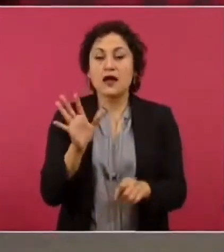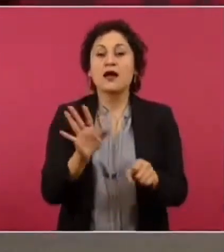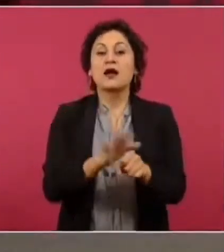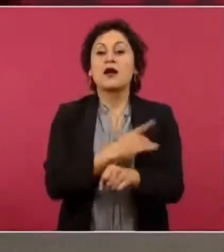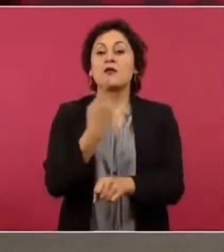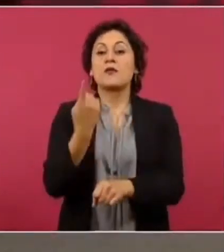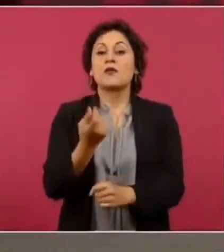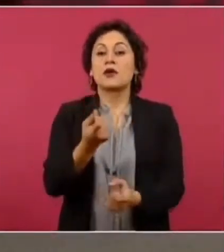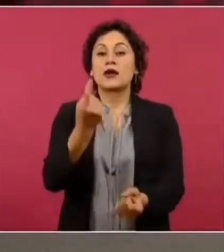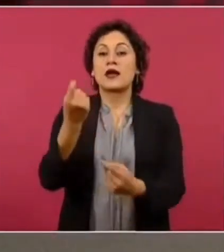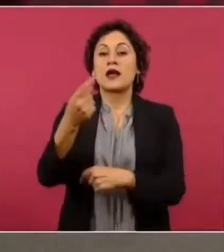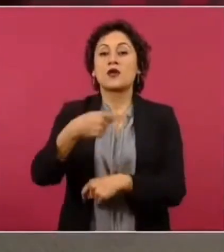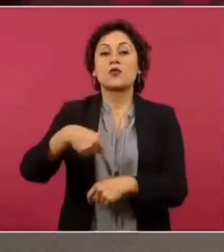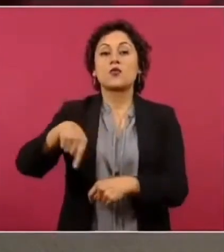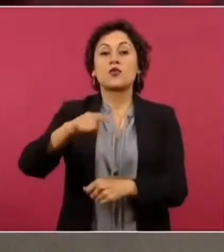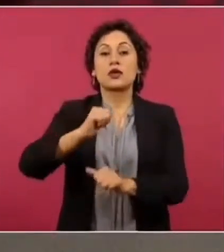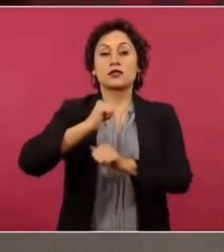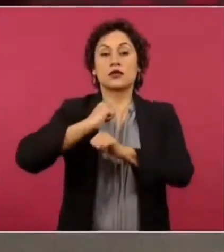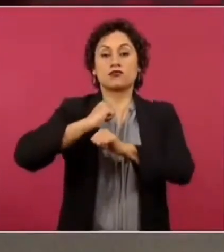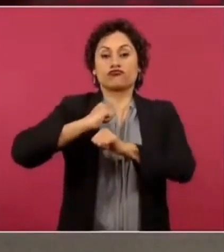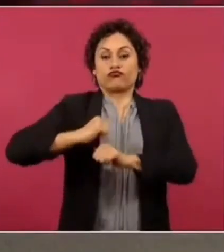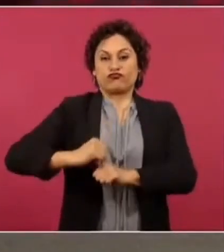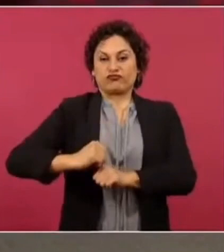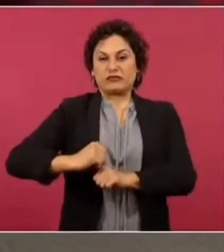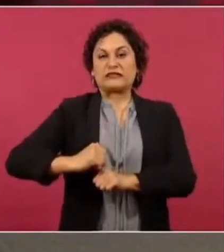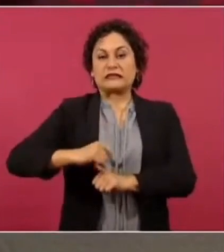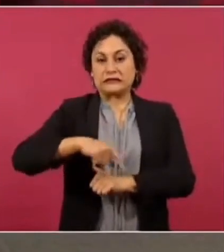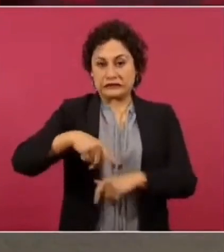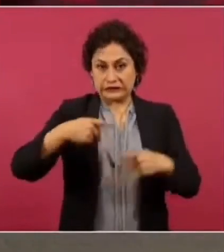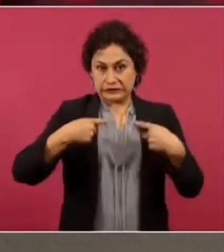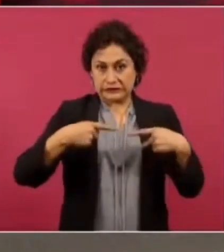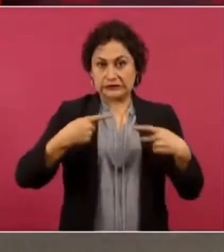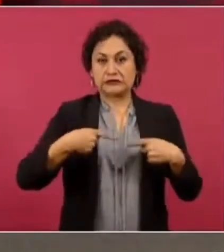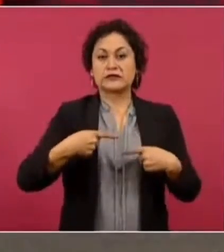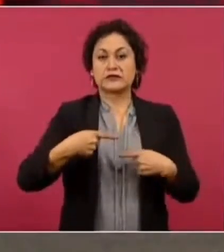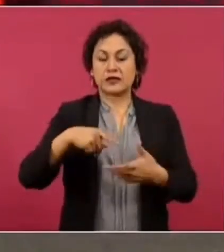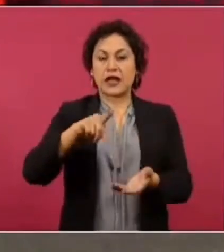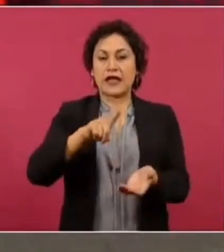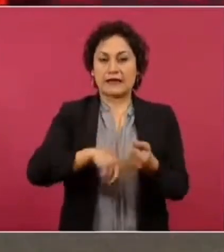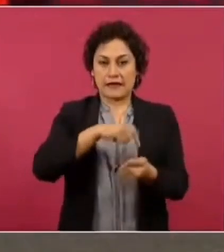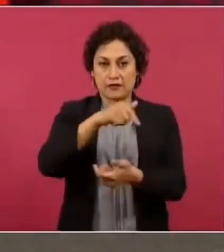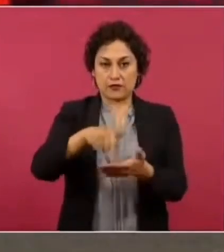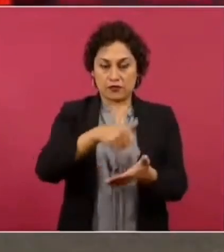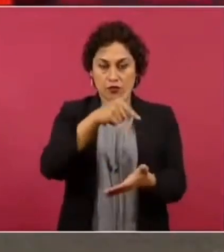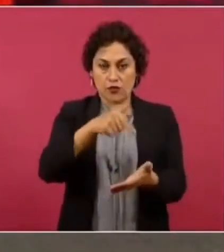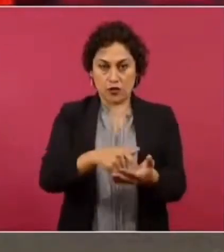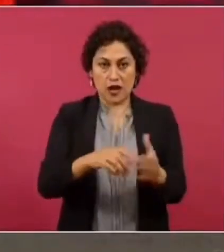locales para con estos grupos que